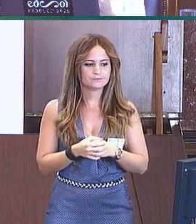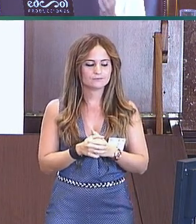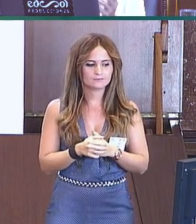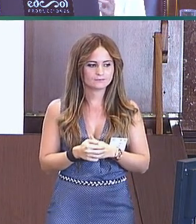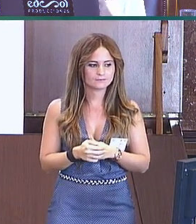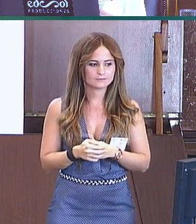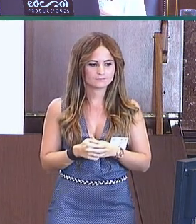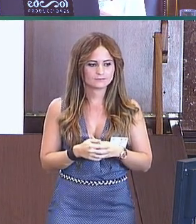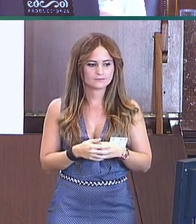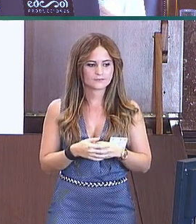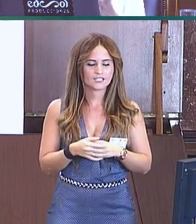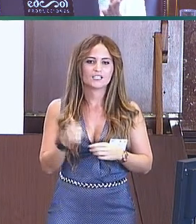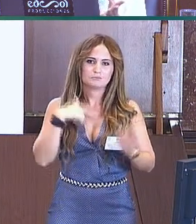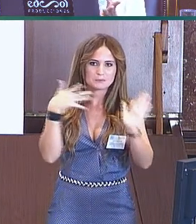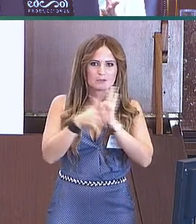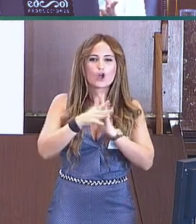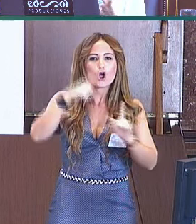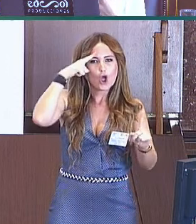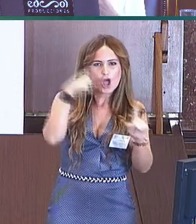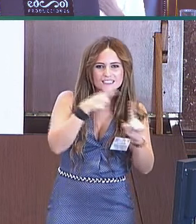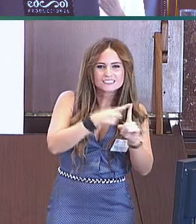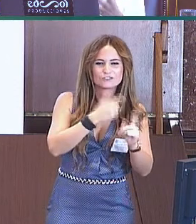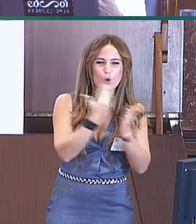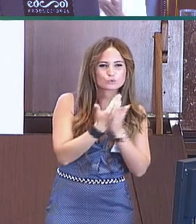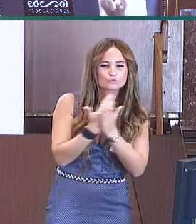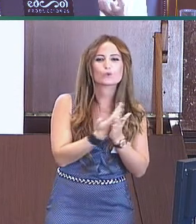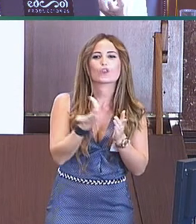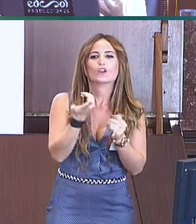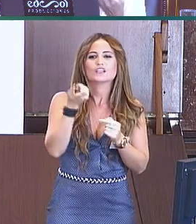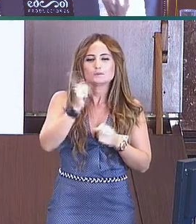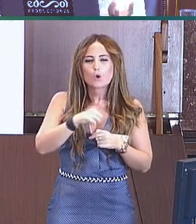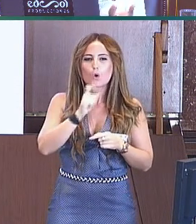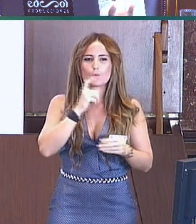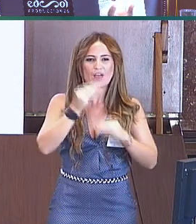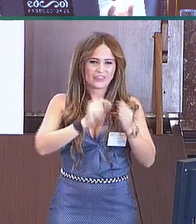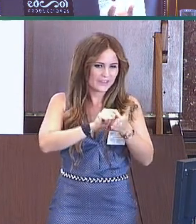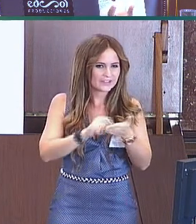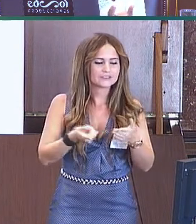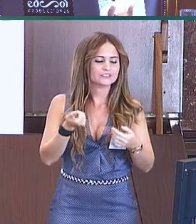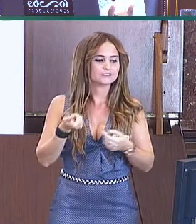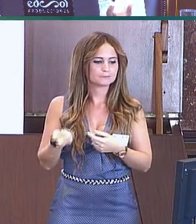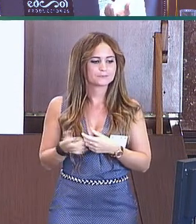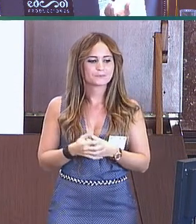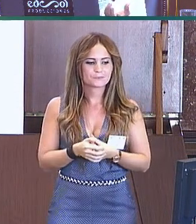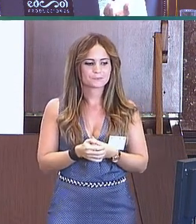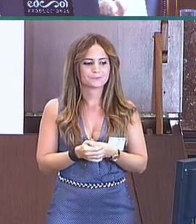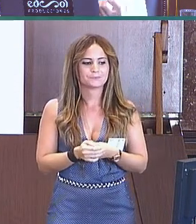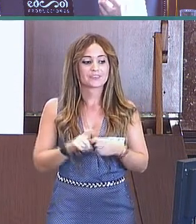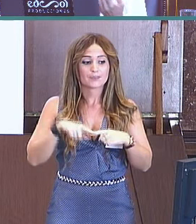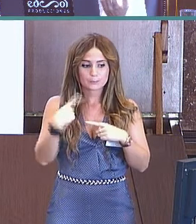familias. Les explica el objetivo del estudio y también cómo se completa el cuestionario.